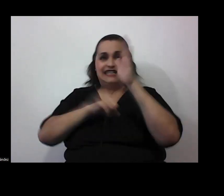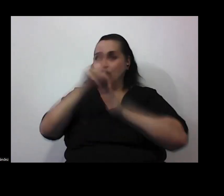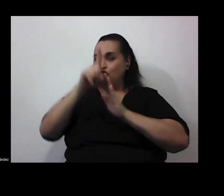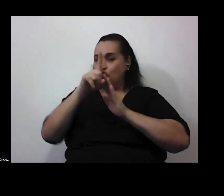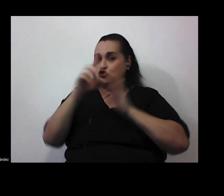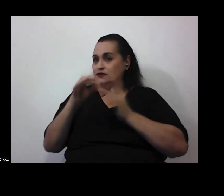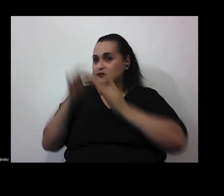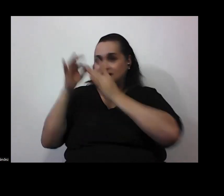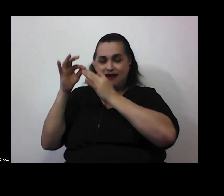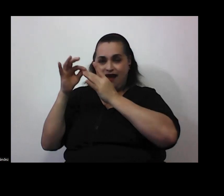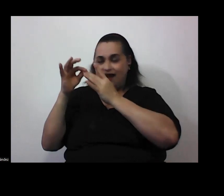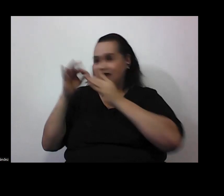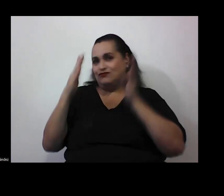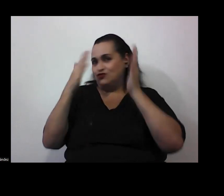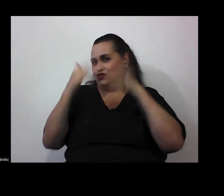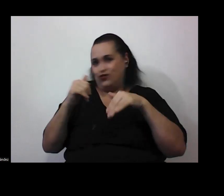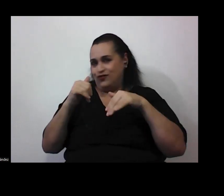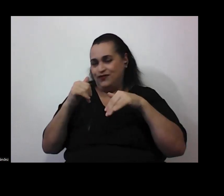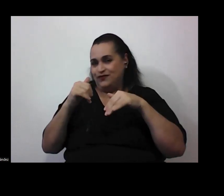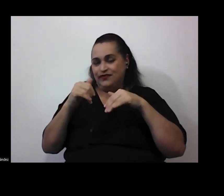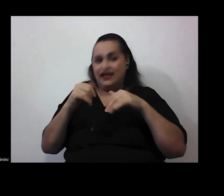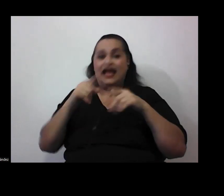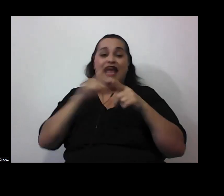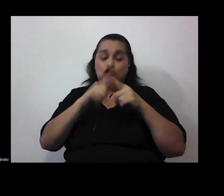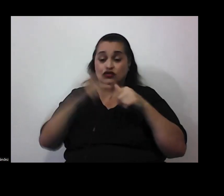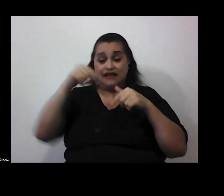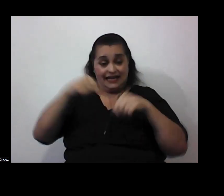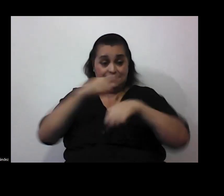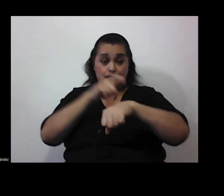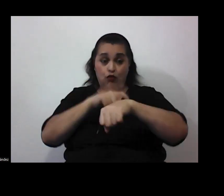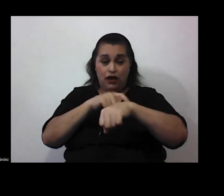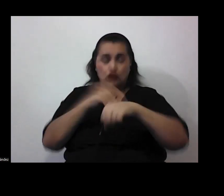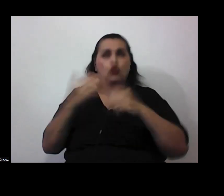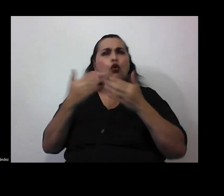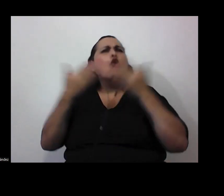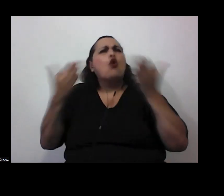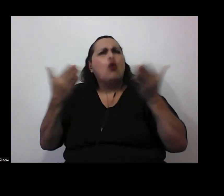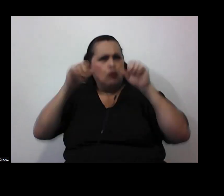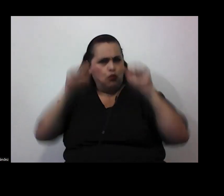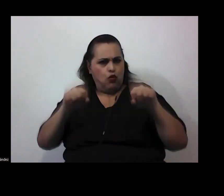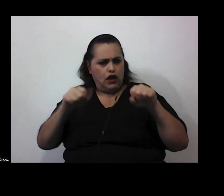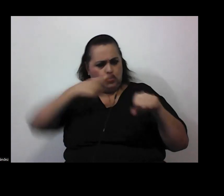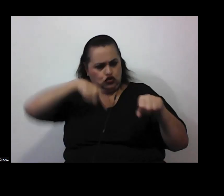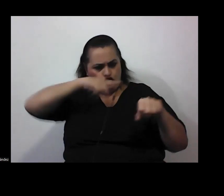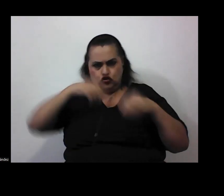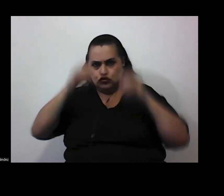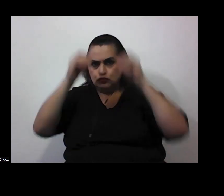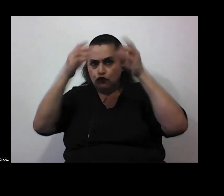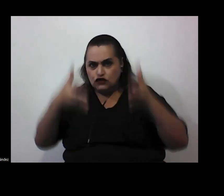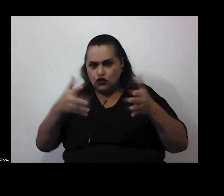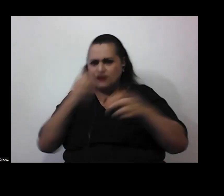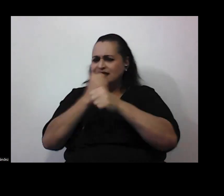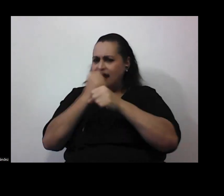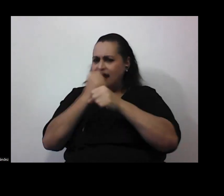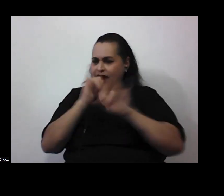forma especial digamos a estas alturas ¿cómo podemos como personas docentes trabajar eso? ¿cómo